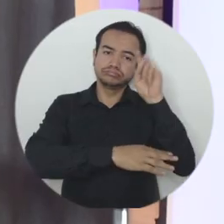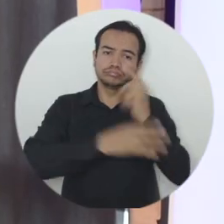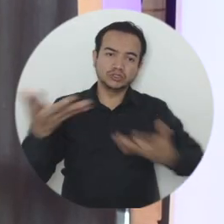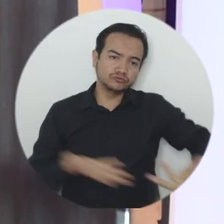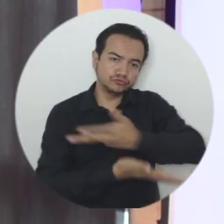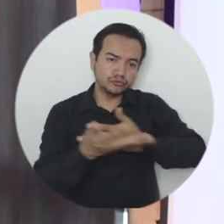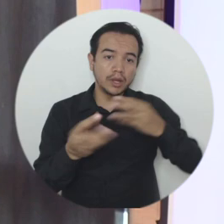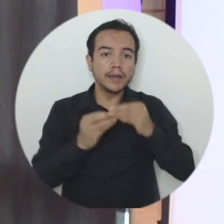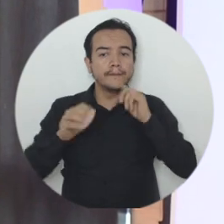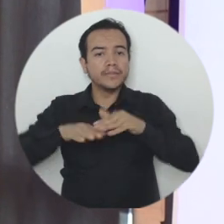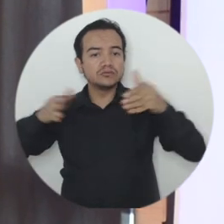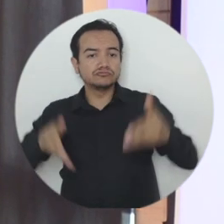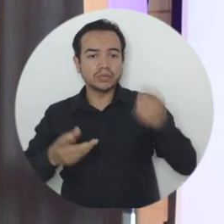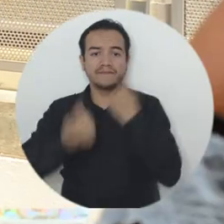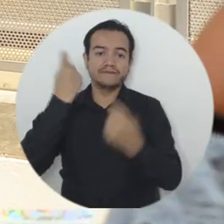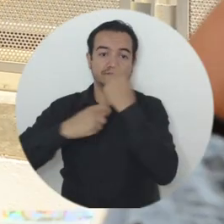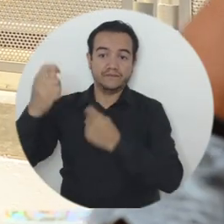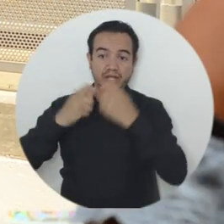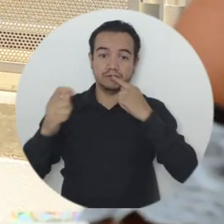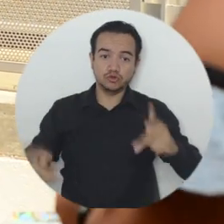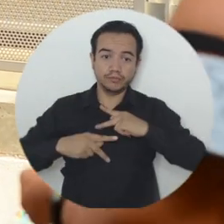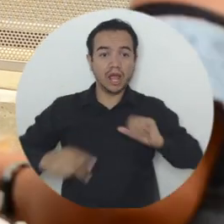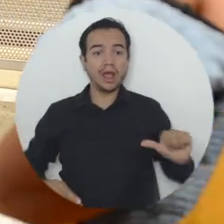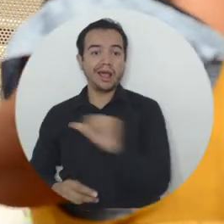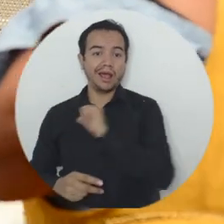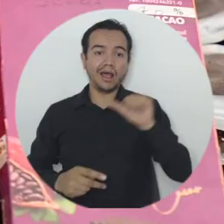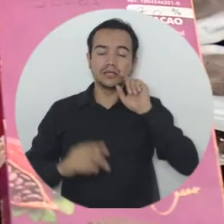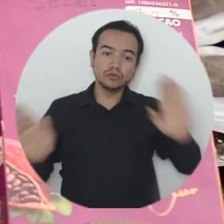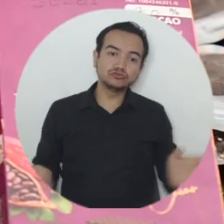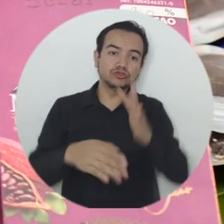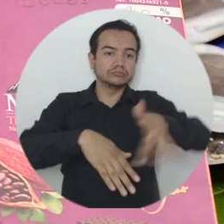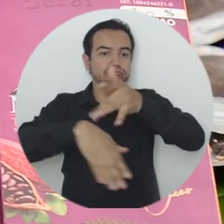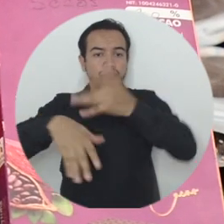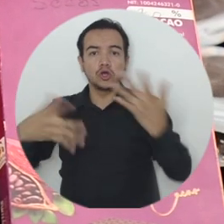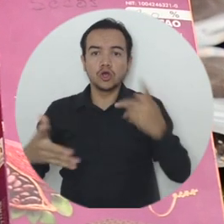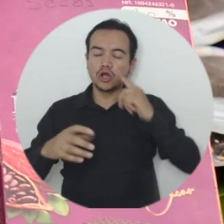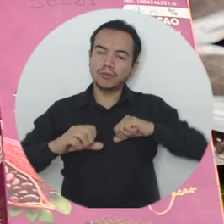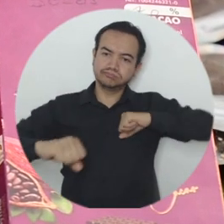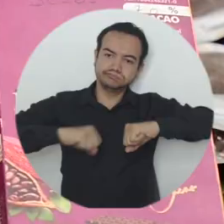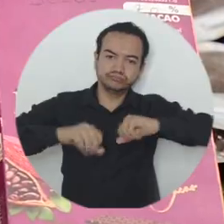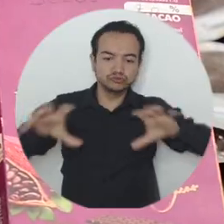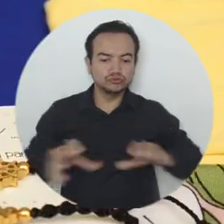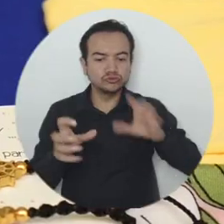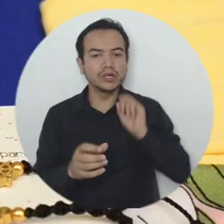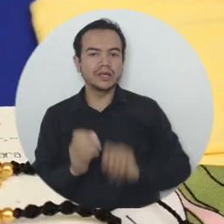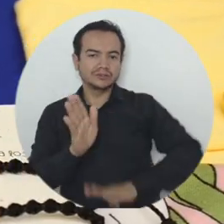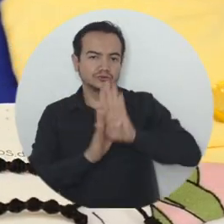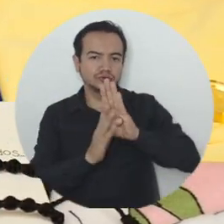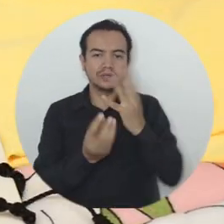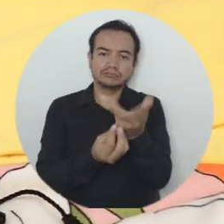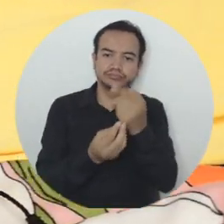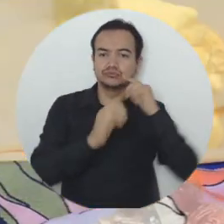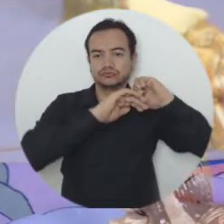través de un conversatorio y una feria de emprendedoras, ser un espacio que contribuya al empoderamiento femenino a través de campos de acción como el